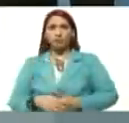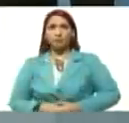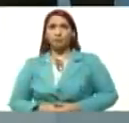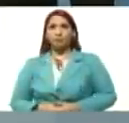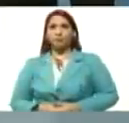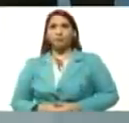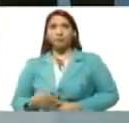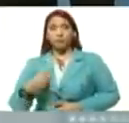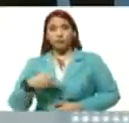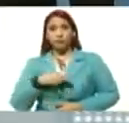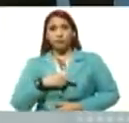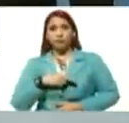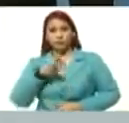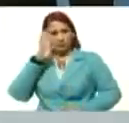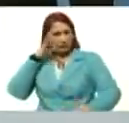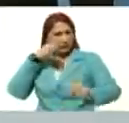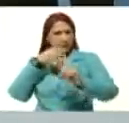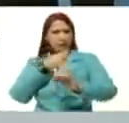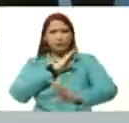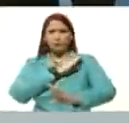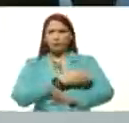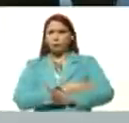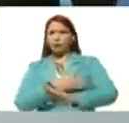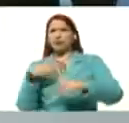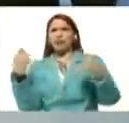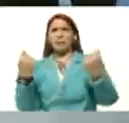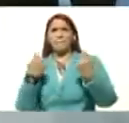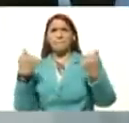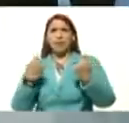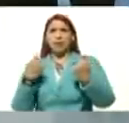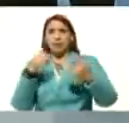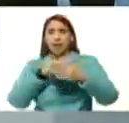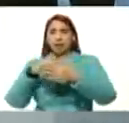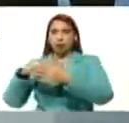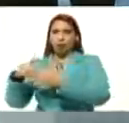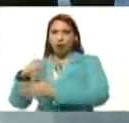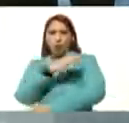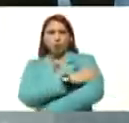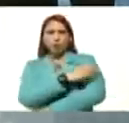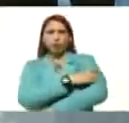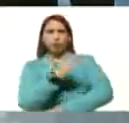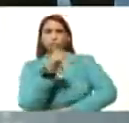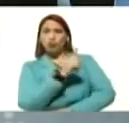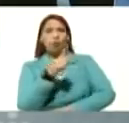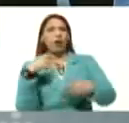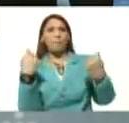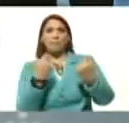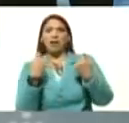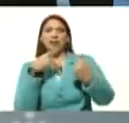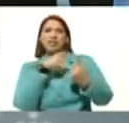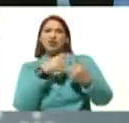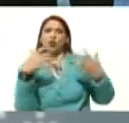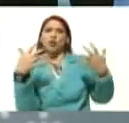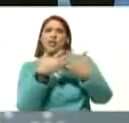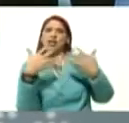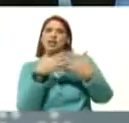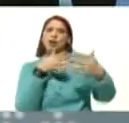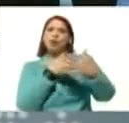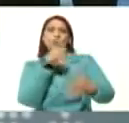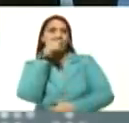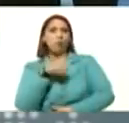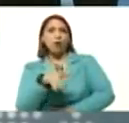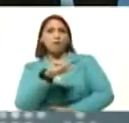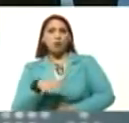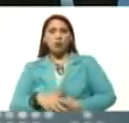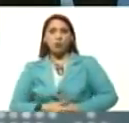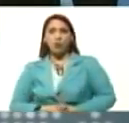y le hemos entrado, con fuerza, la campaña, electoral de ellos, no es una campaña, es una guerra, contra el pueblo,